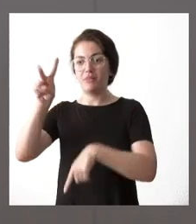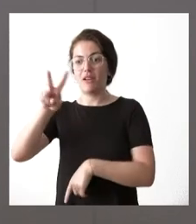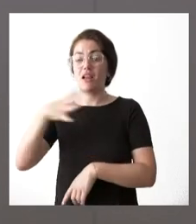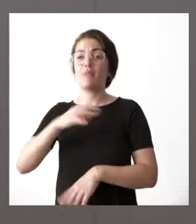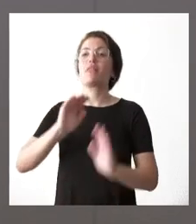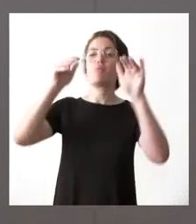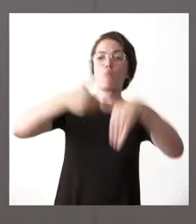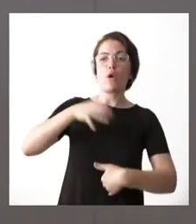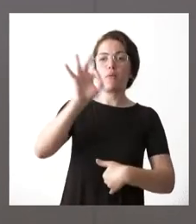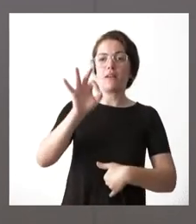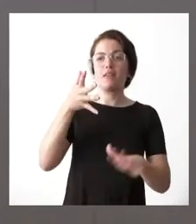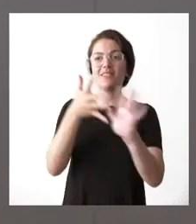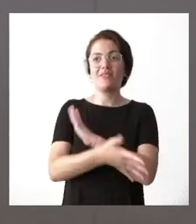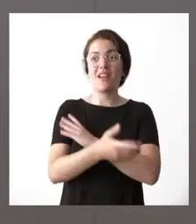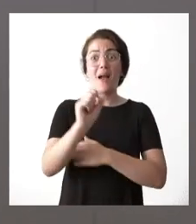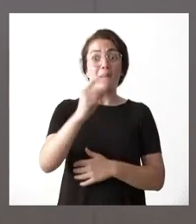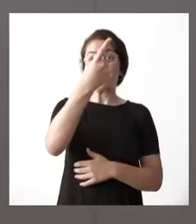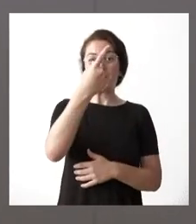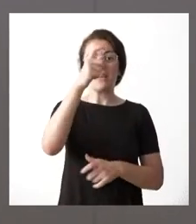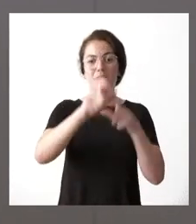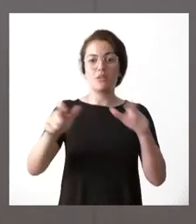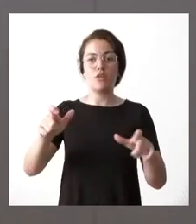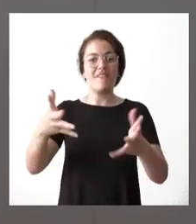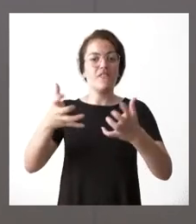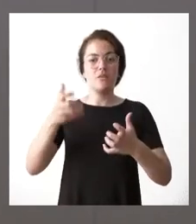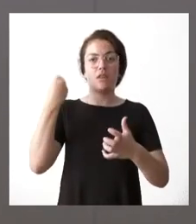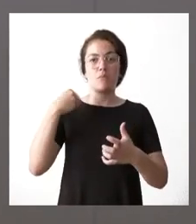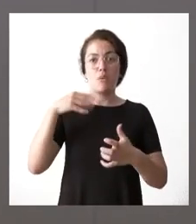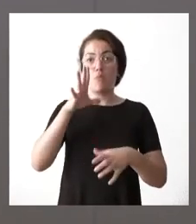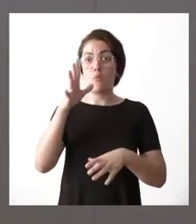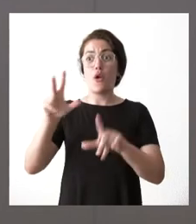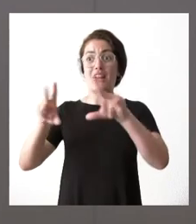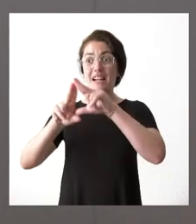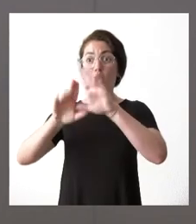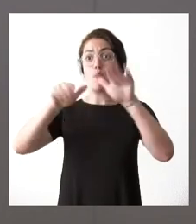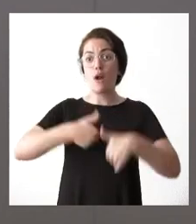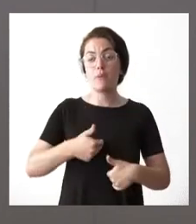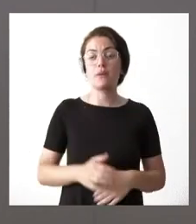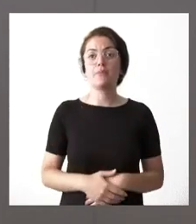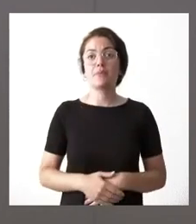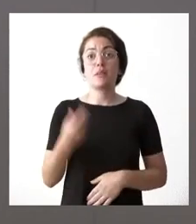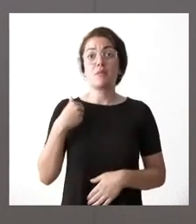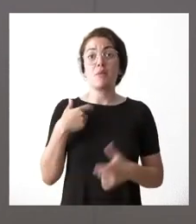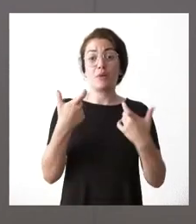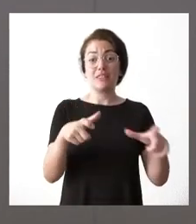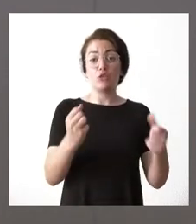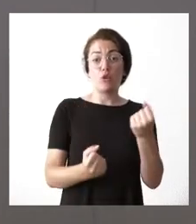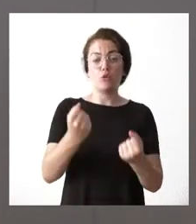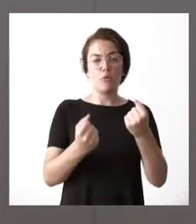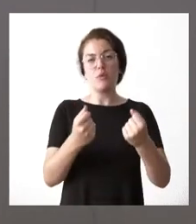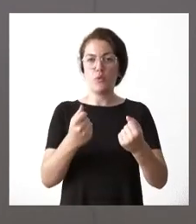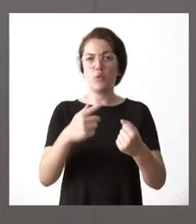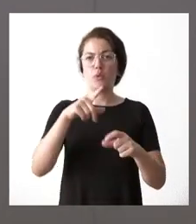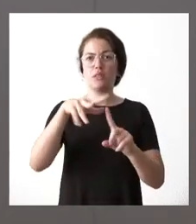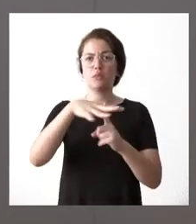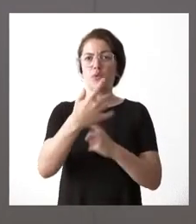beneficiadas de esta decisión el sector del automóvil está pasando serios problemas dentro del contexto nacional fue un error